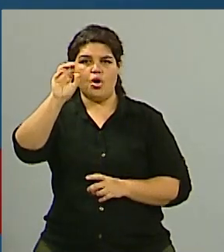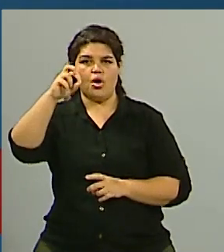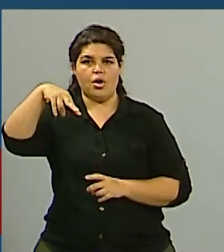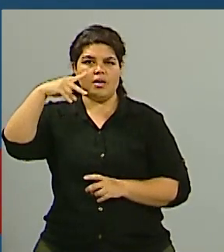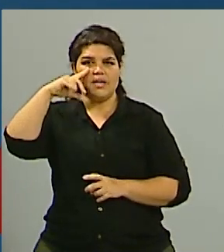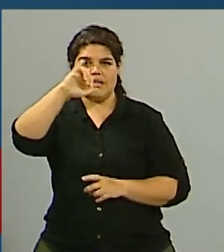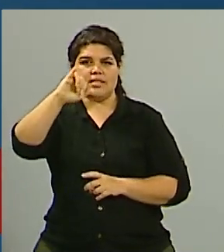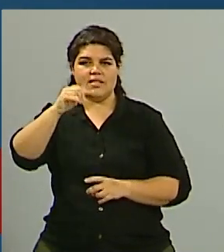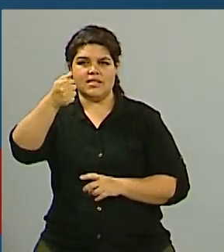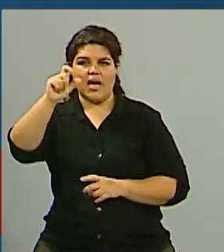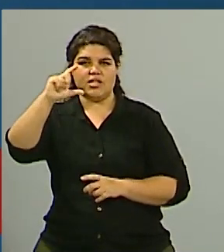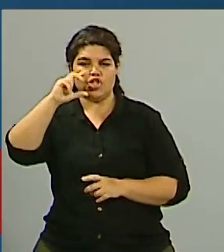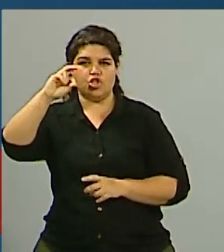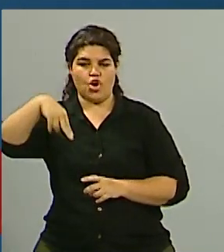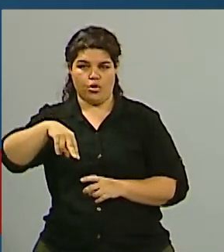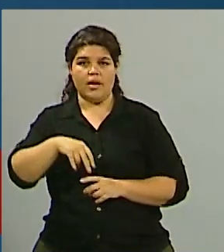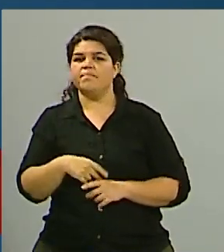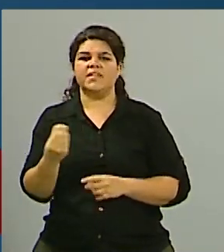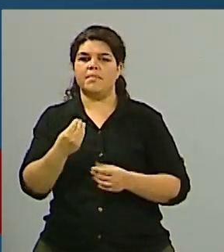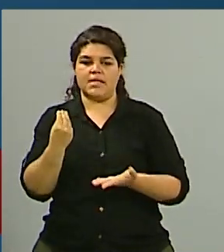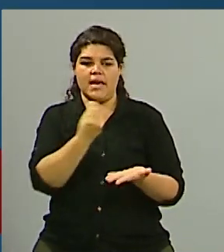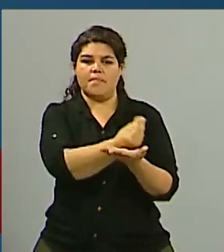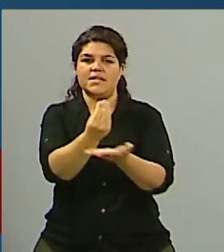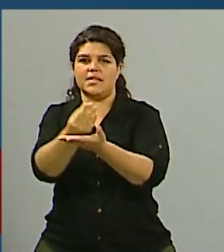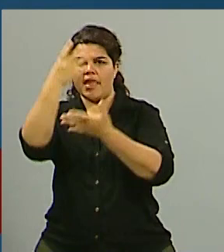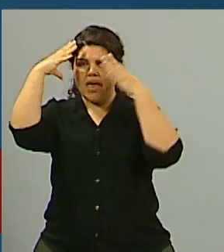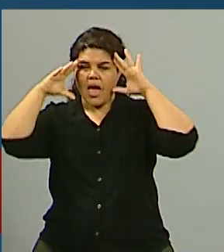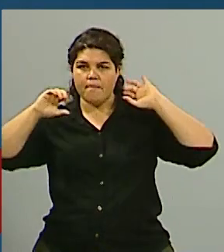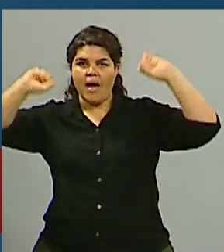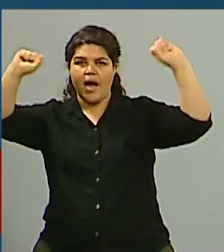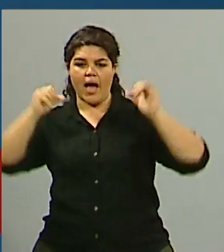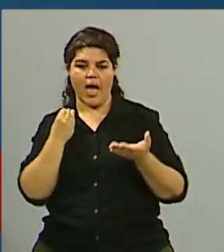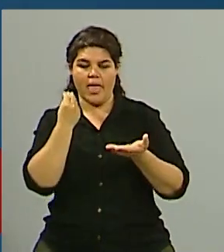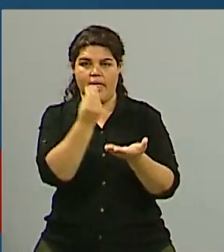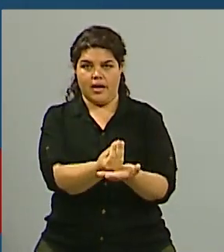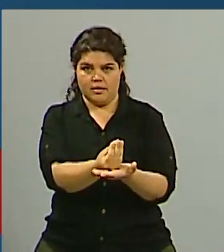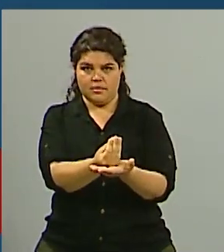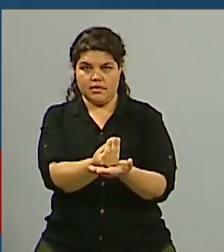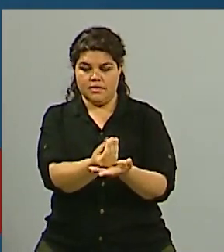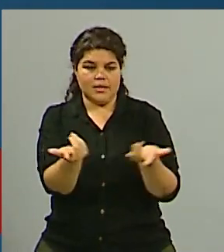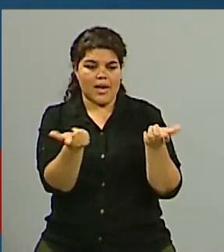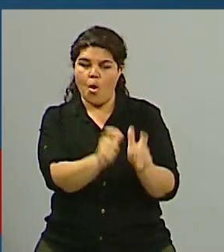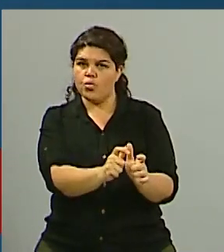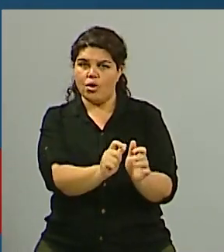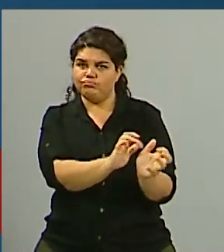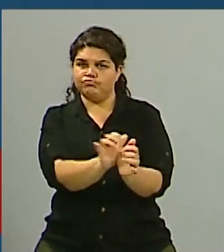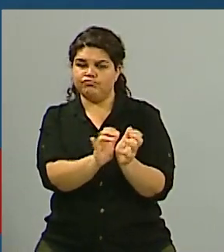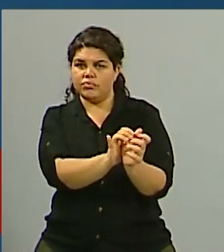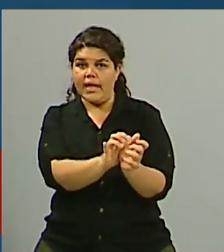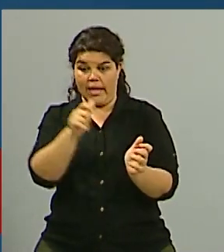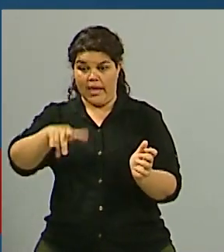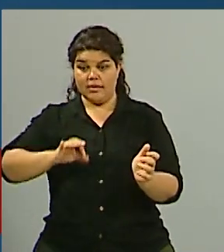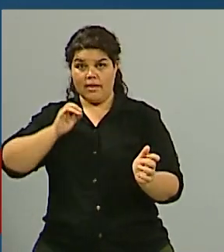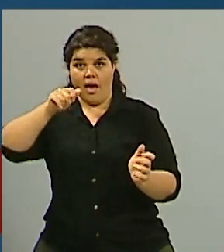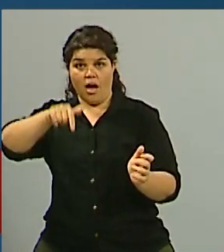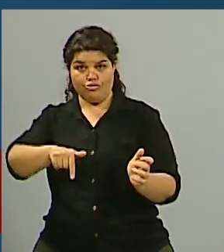de nuestra embajada ante Naciones Unidas. Este año, para darle más relevancia a la presencia argentina allí,